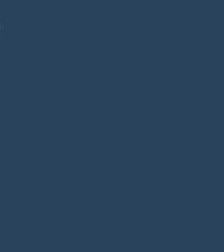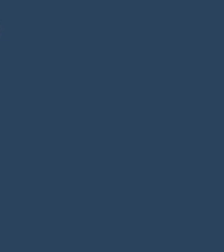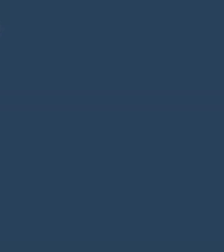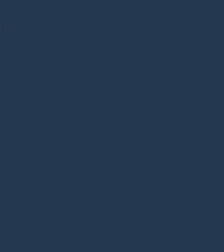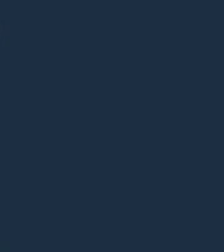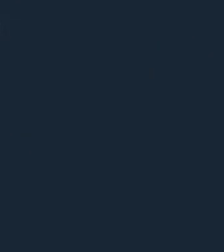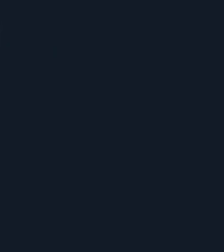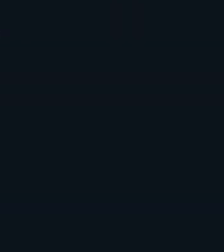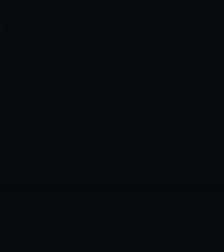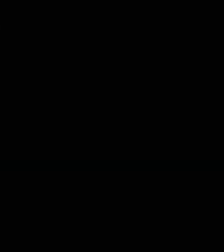Gracias. Gracias. Gracias. Gracias.